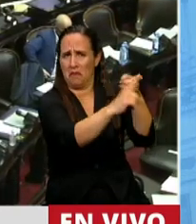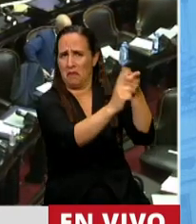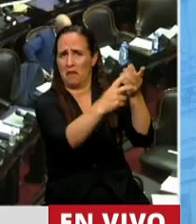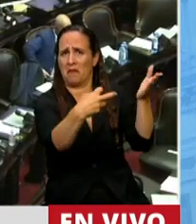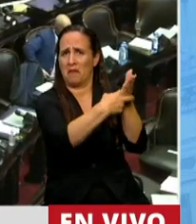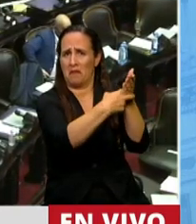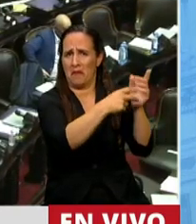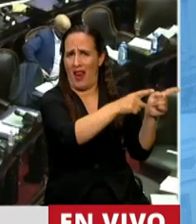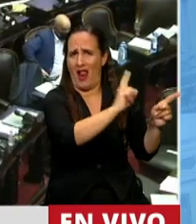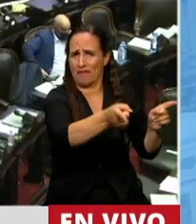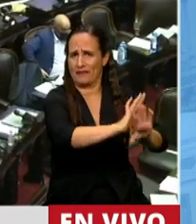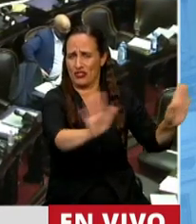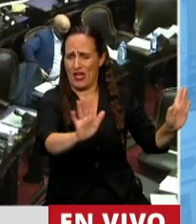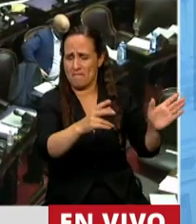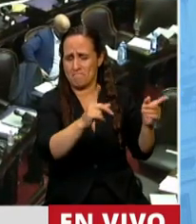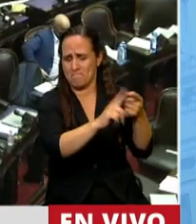imputó.